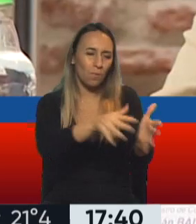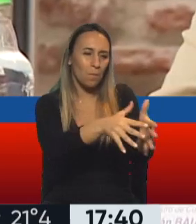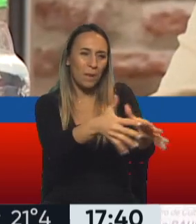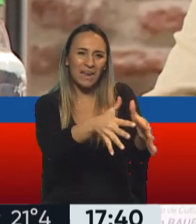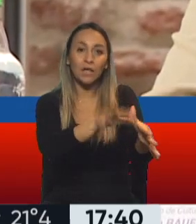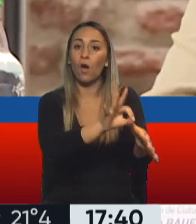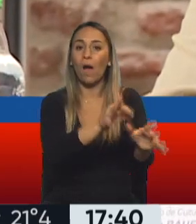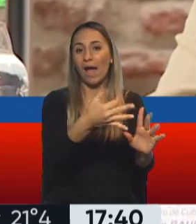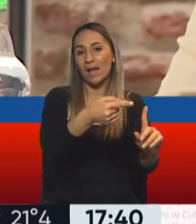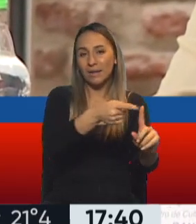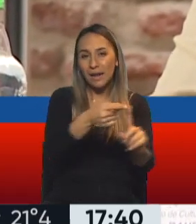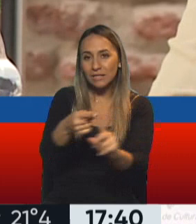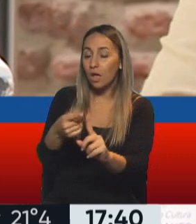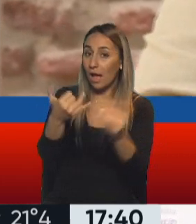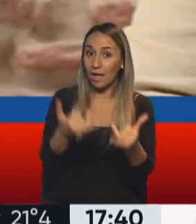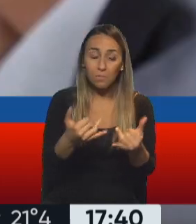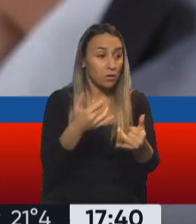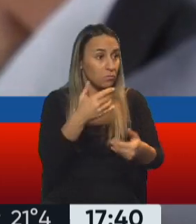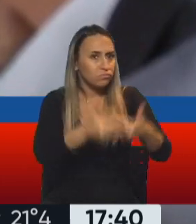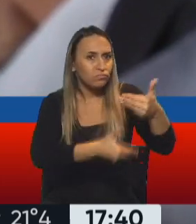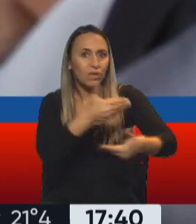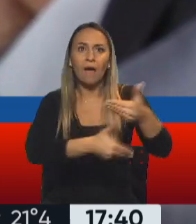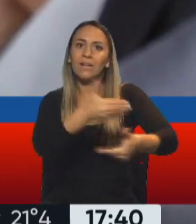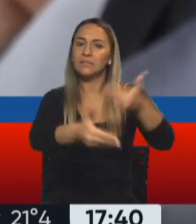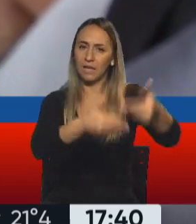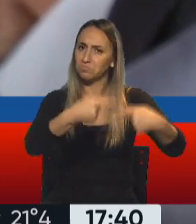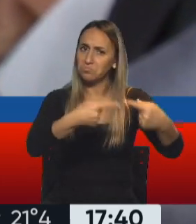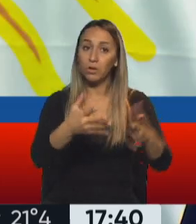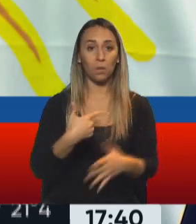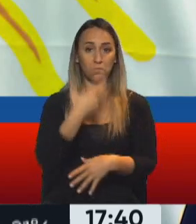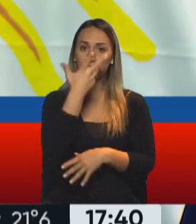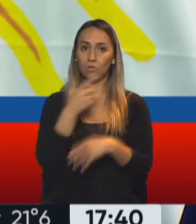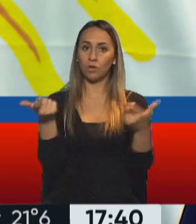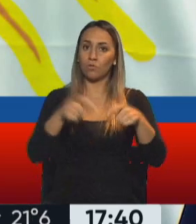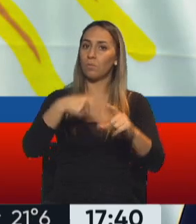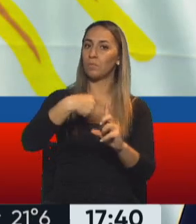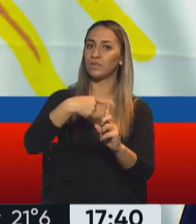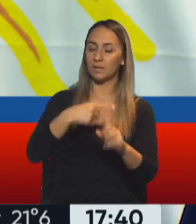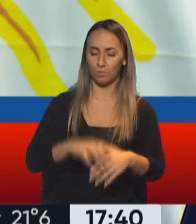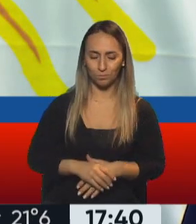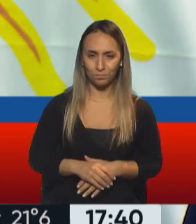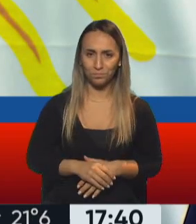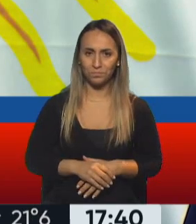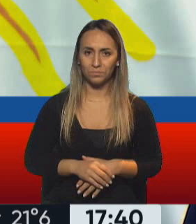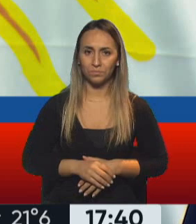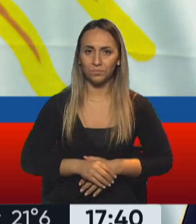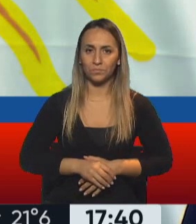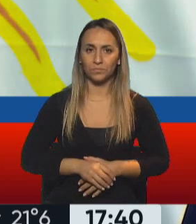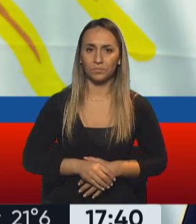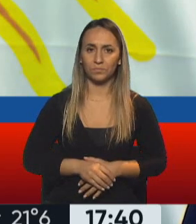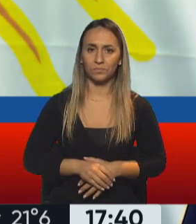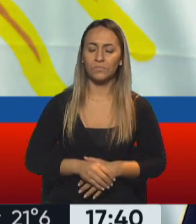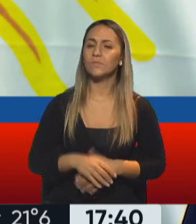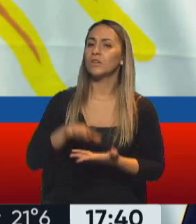rozan unos con otros, que se puedan seguir avanzando, pero me gustó mucho, muy positiva. ¿Cómo toma la situación que se le hace al expresidente Macri?